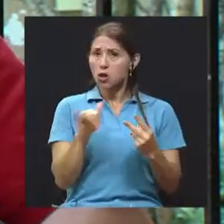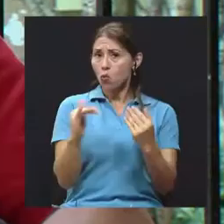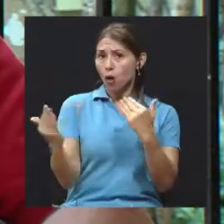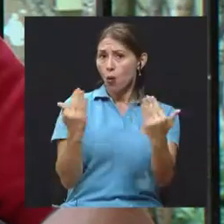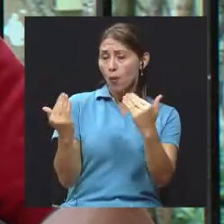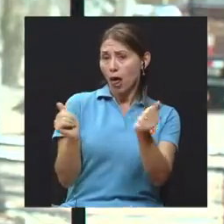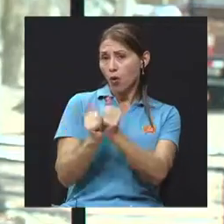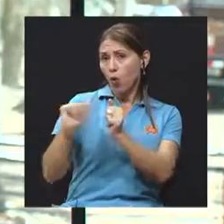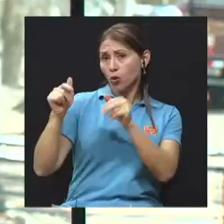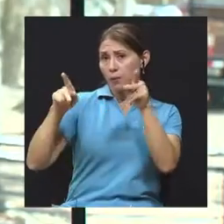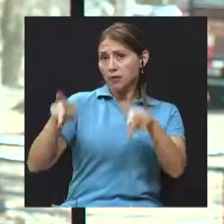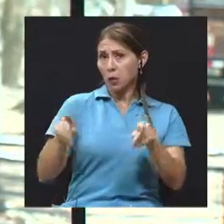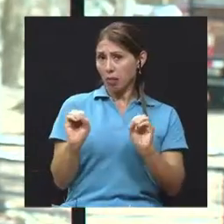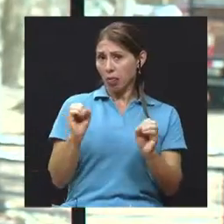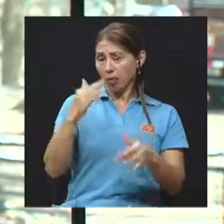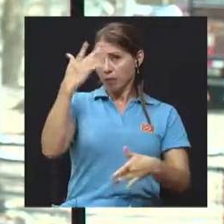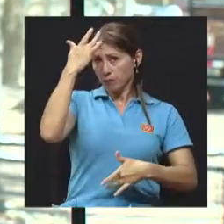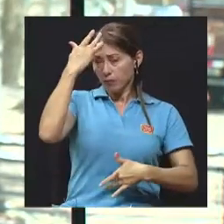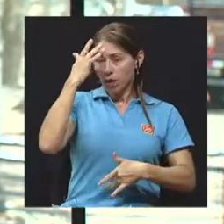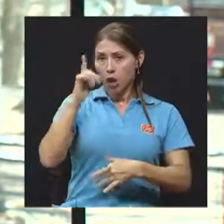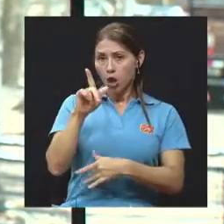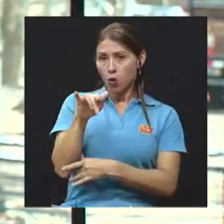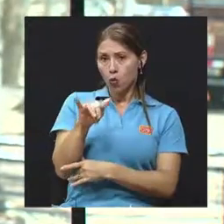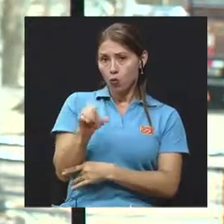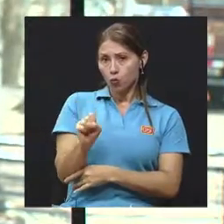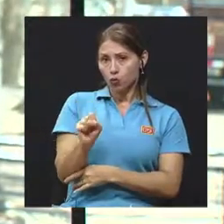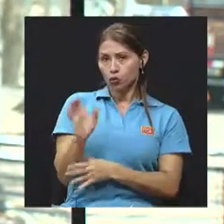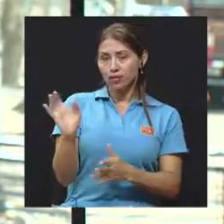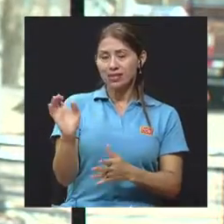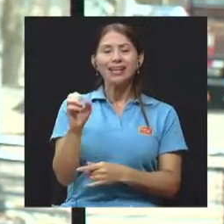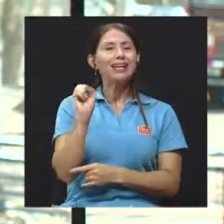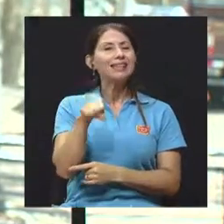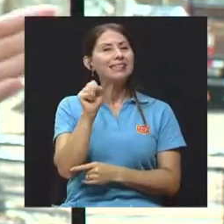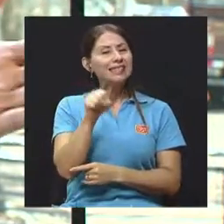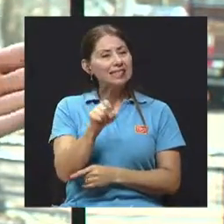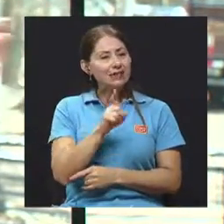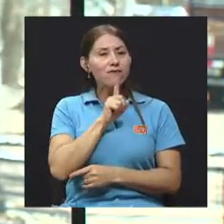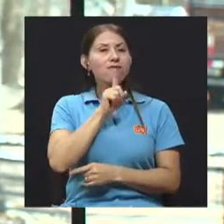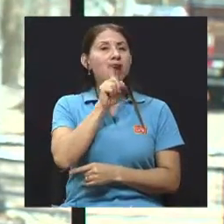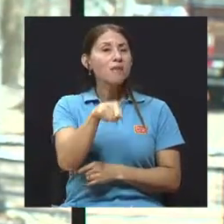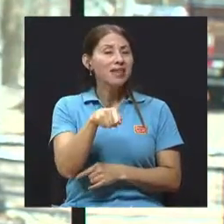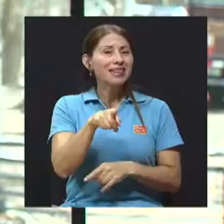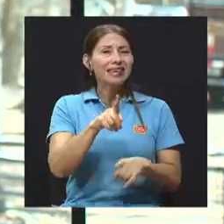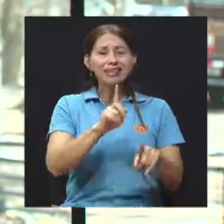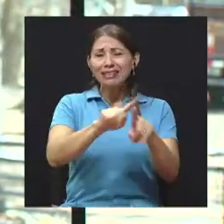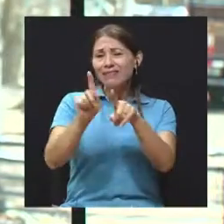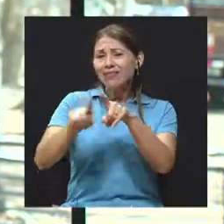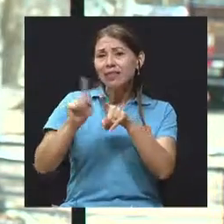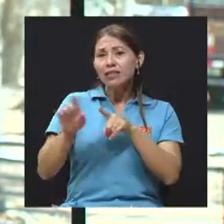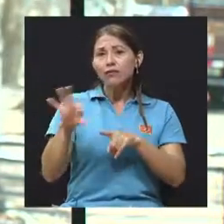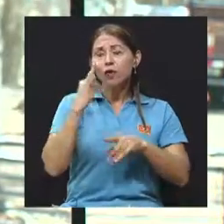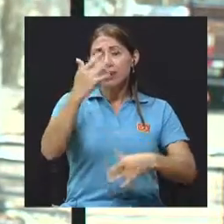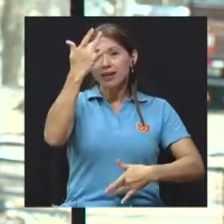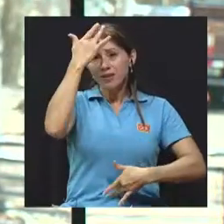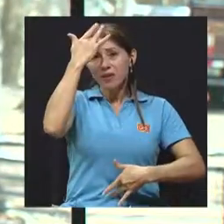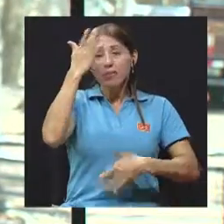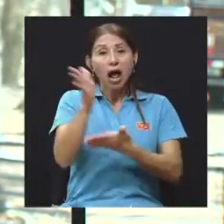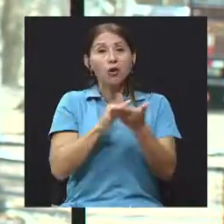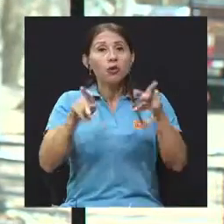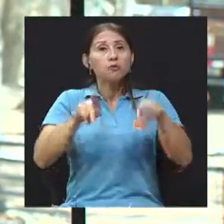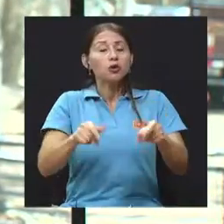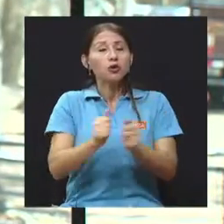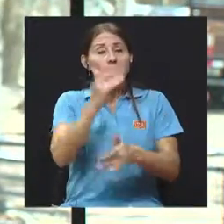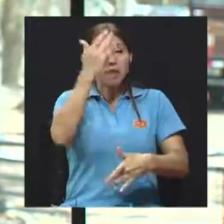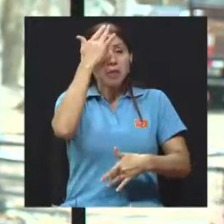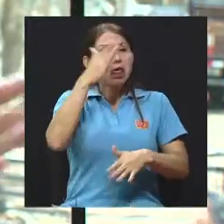persona que no tiene lupus? Sí, como mencionaba en un momento, hay un rango muy extenso de enfermedad, hay personas que tienen enfermedad solamente leve, que con pocos